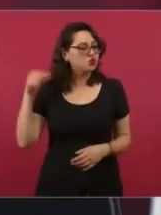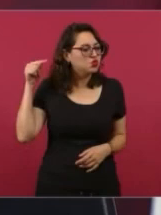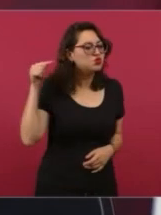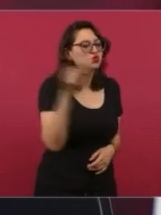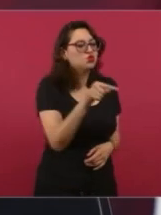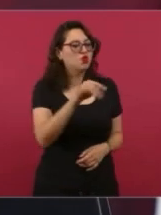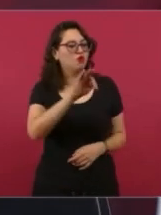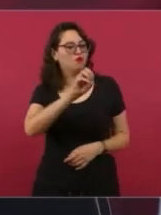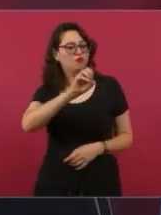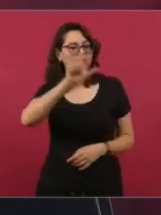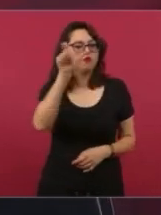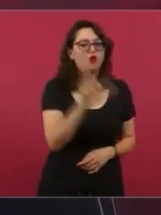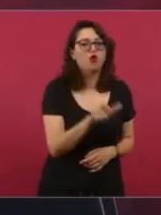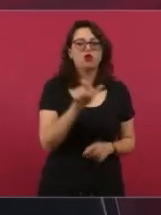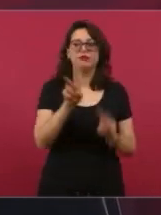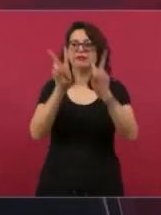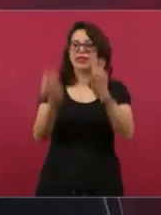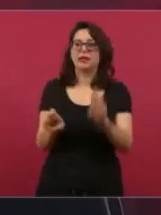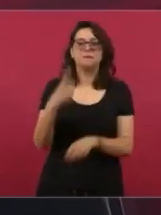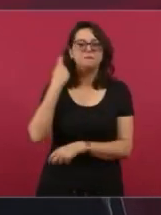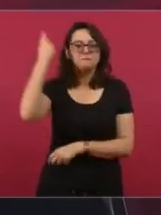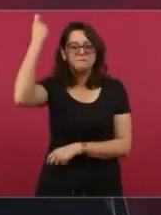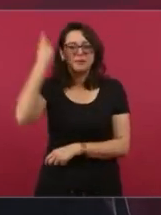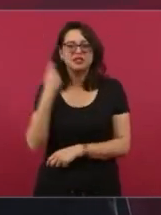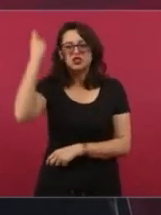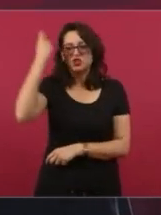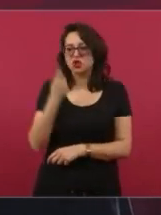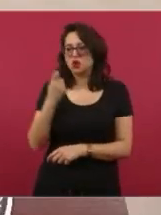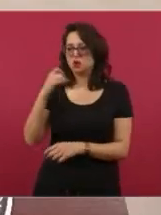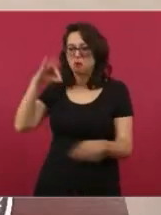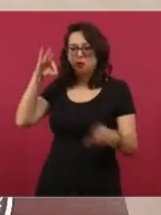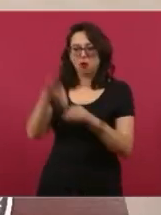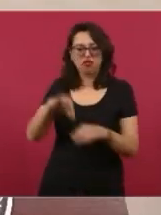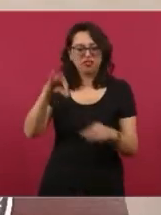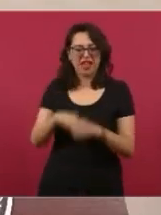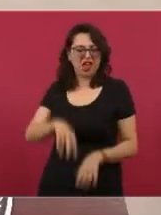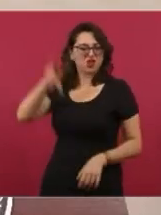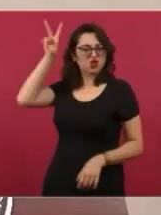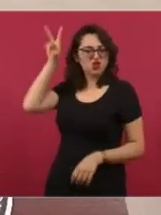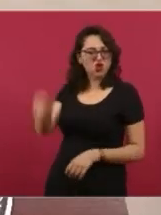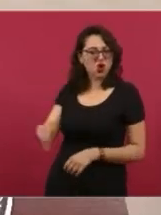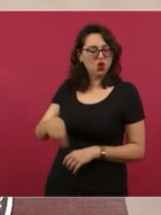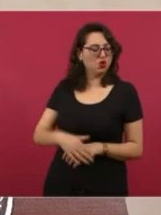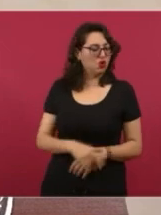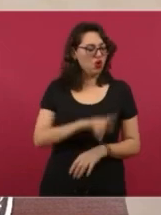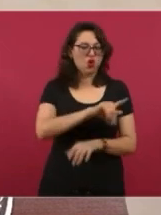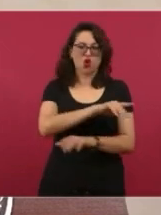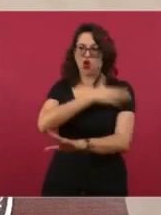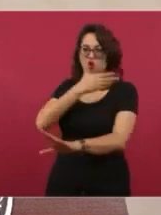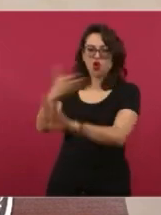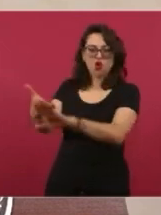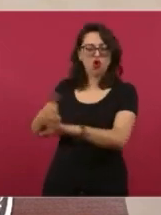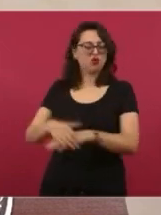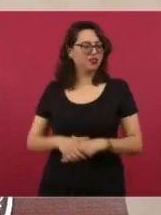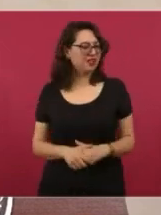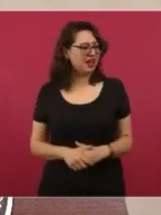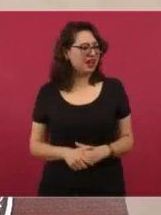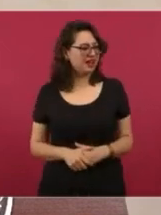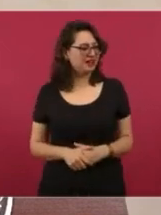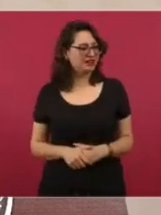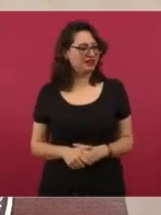por esa mentalidad